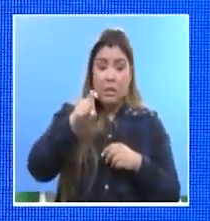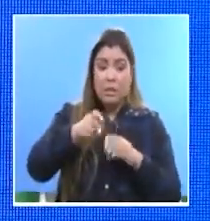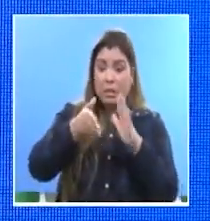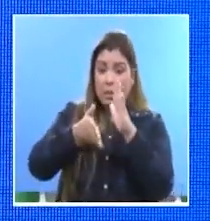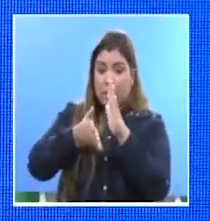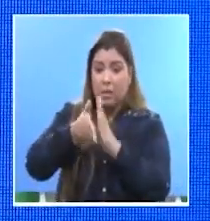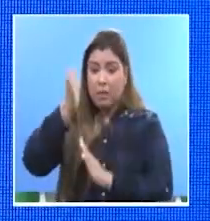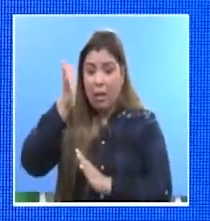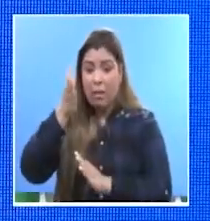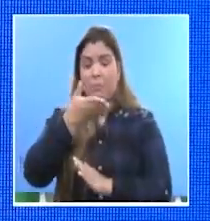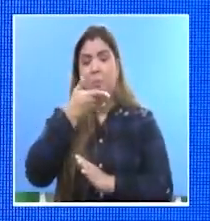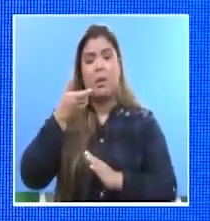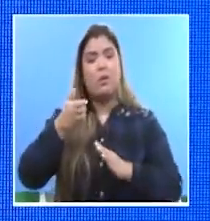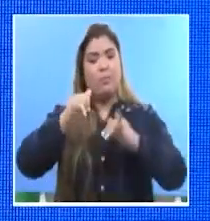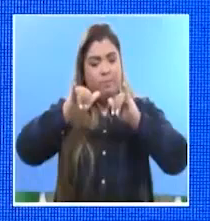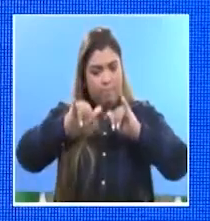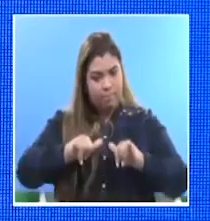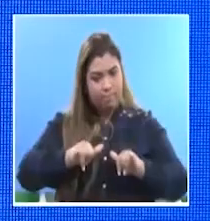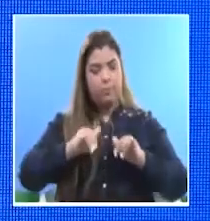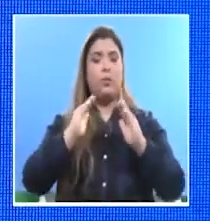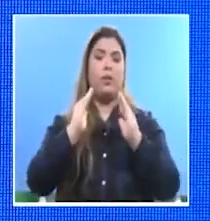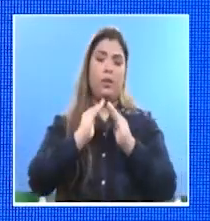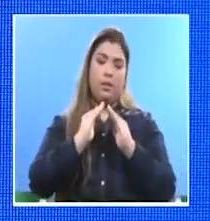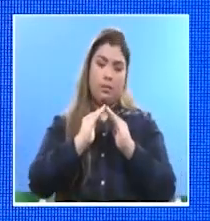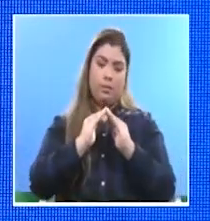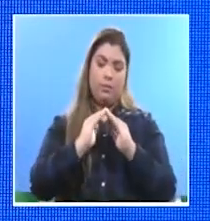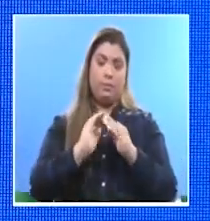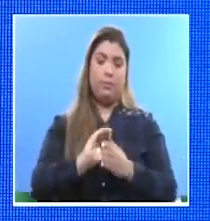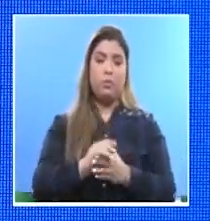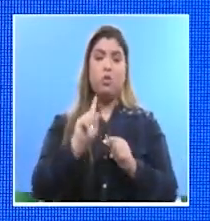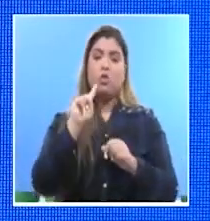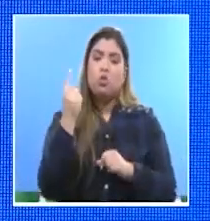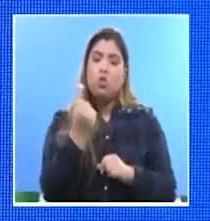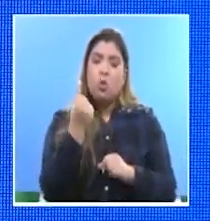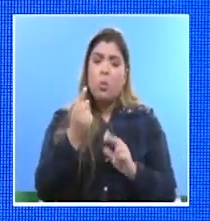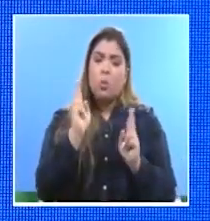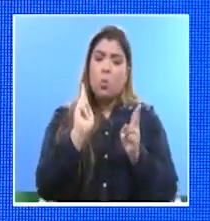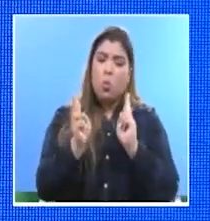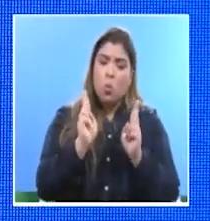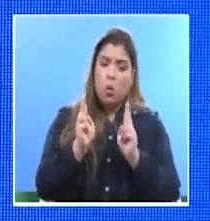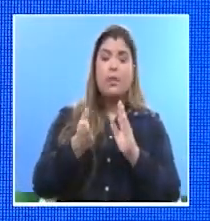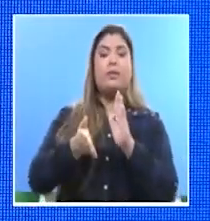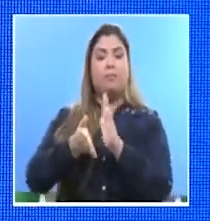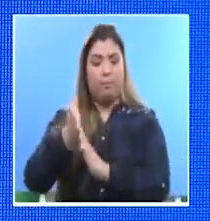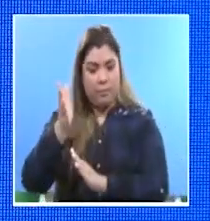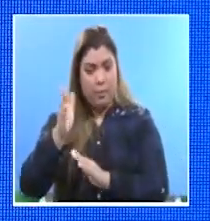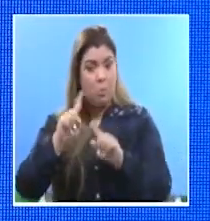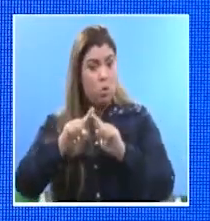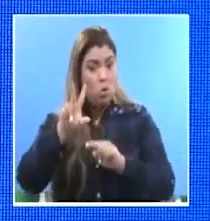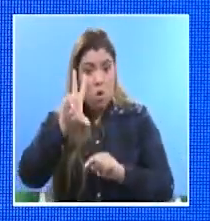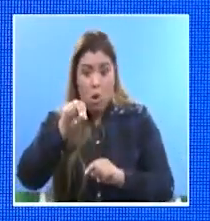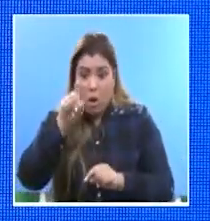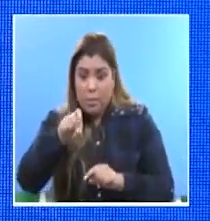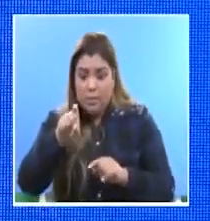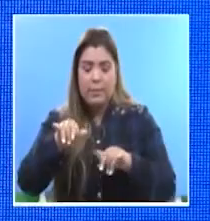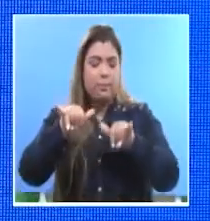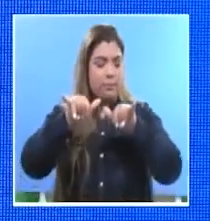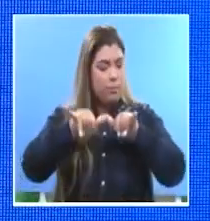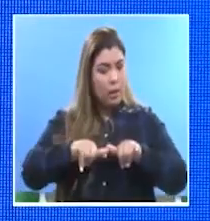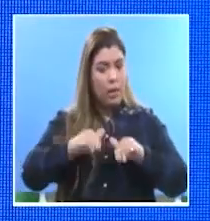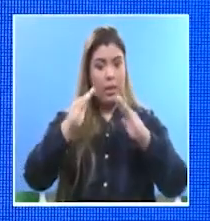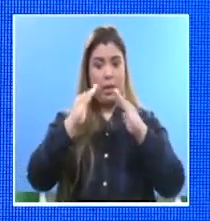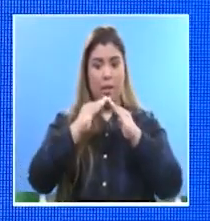debemos de quedarnos en casa. Recuerden que no estamos en épocas